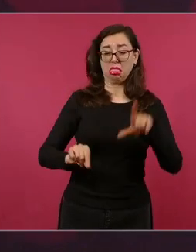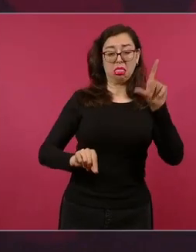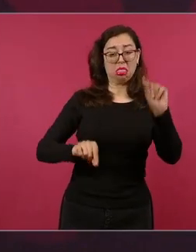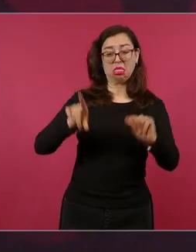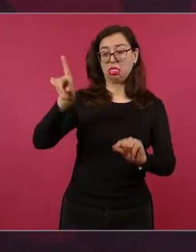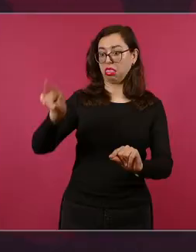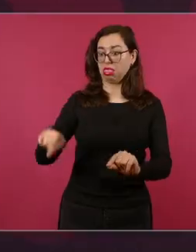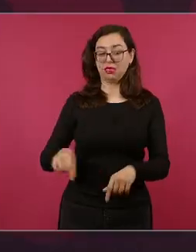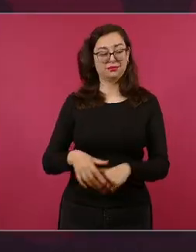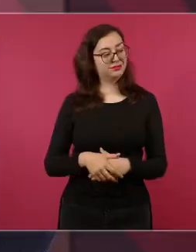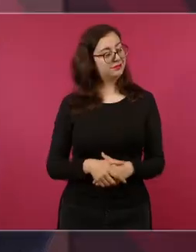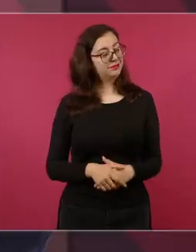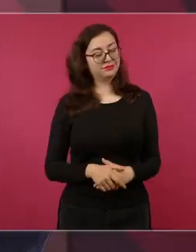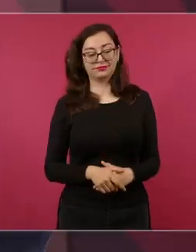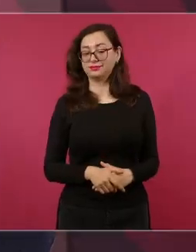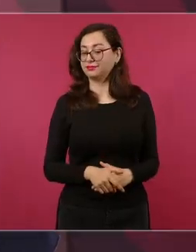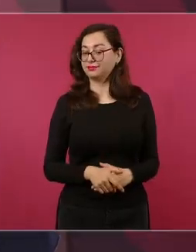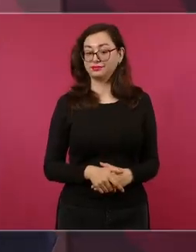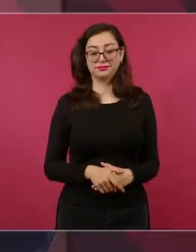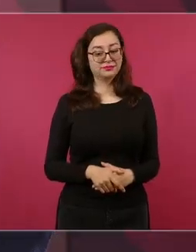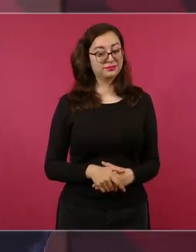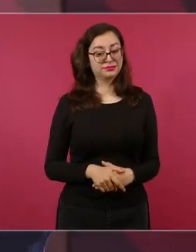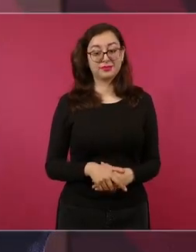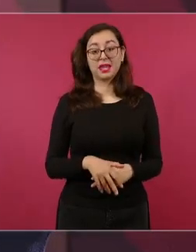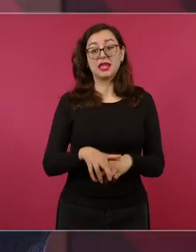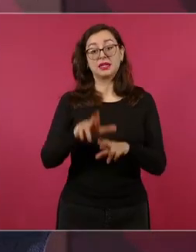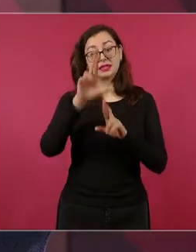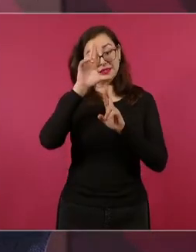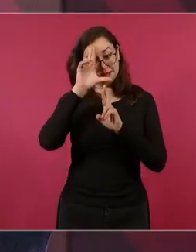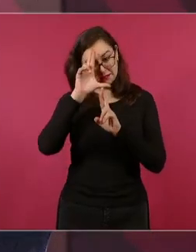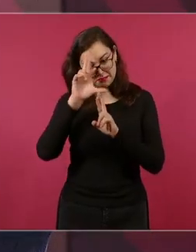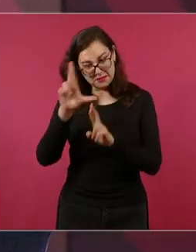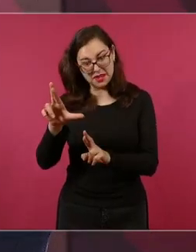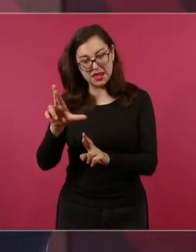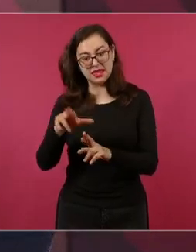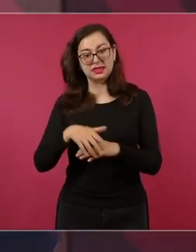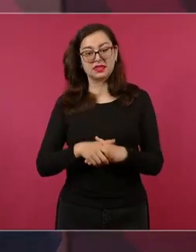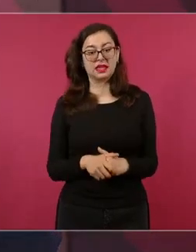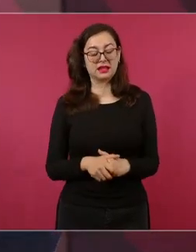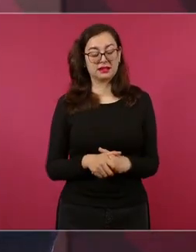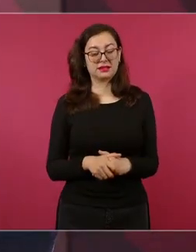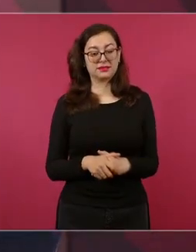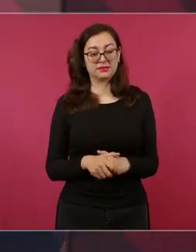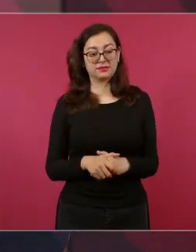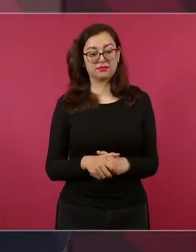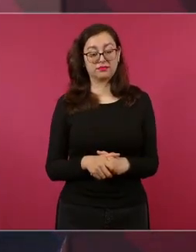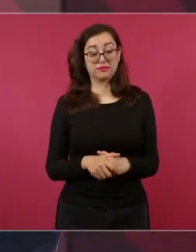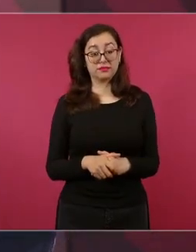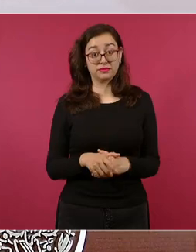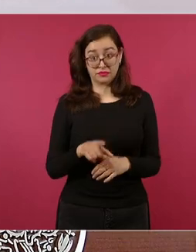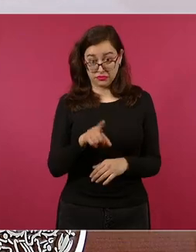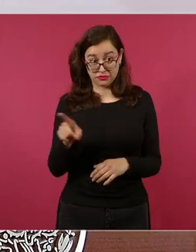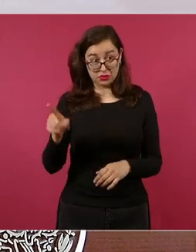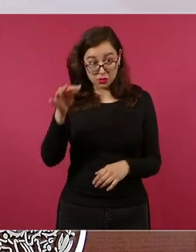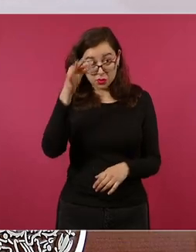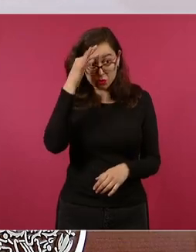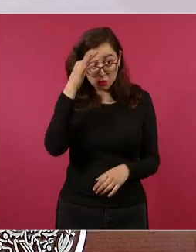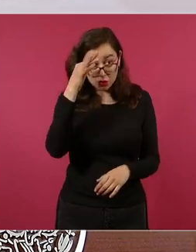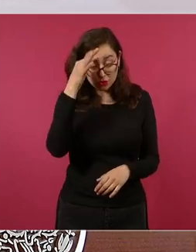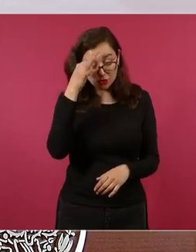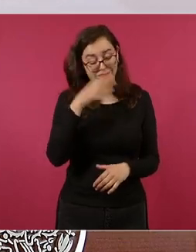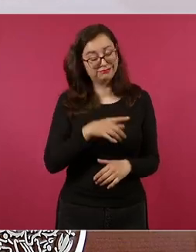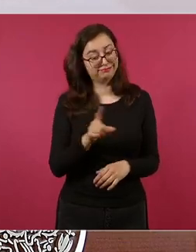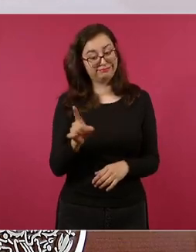respeta al pueblo de México no creas tonto al pueblo de